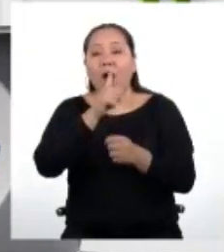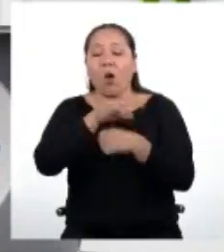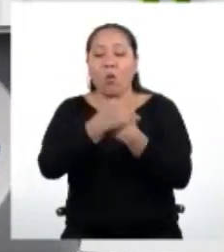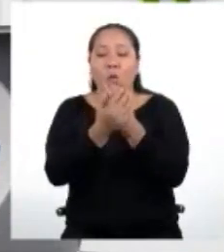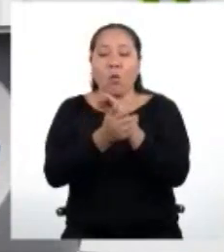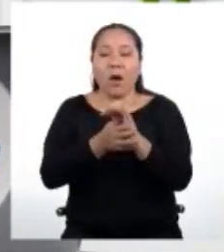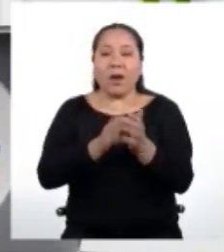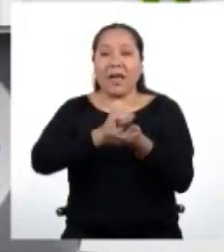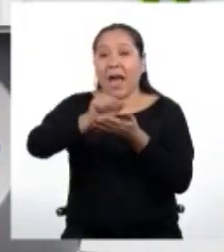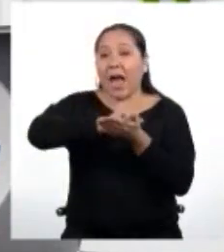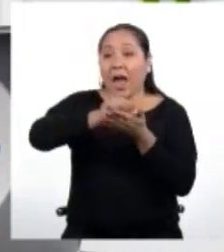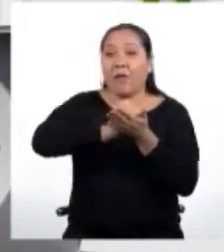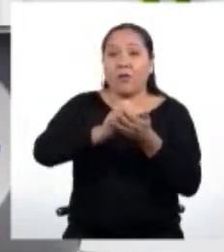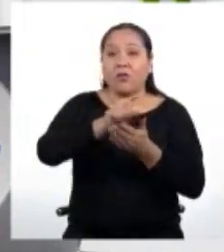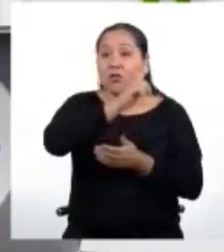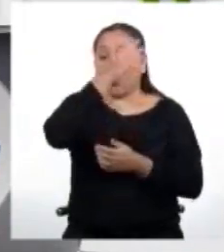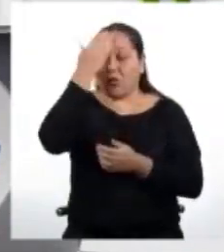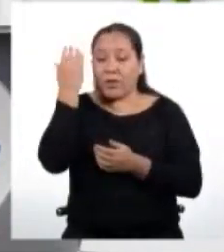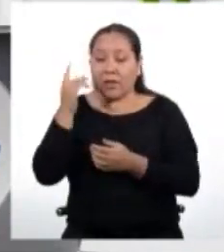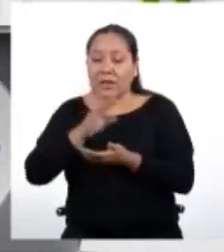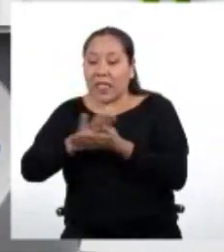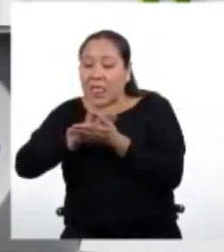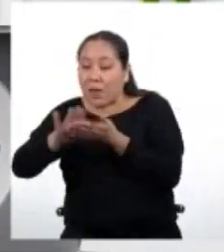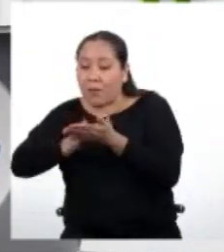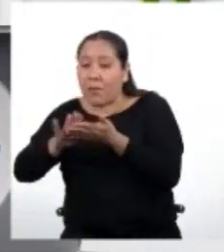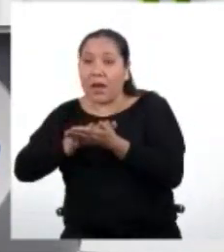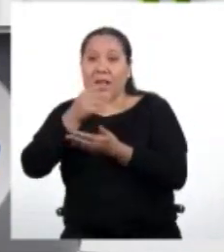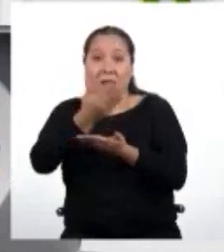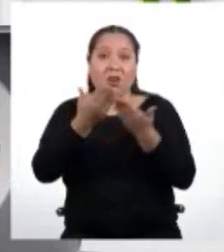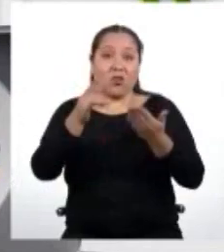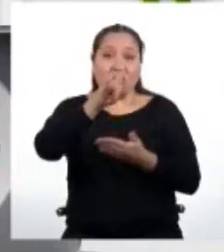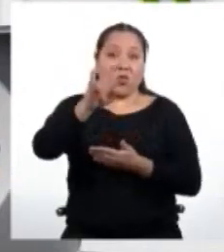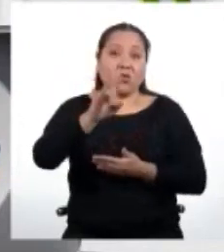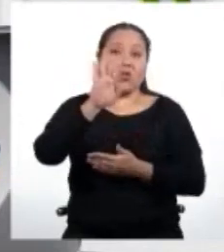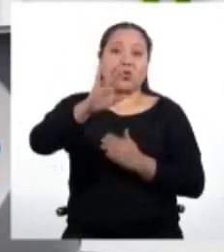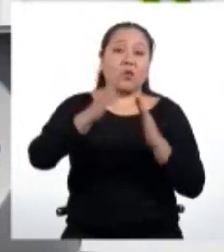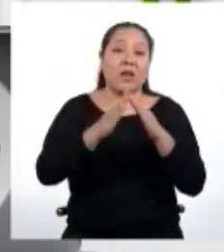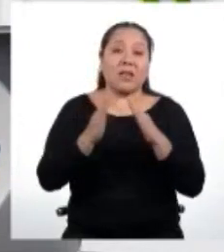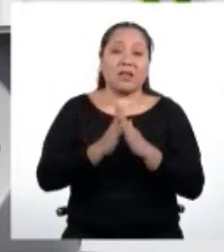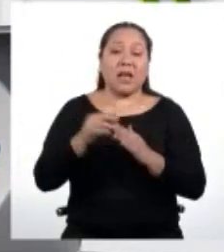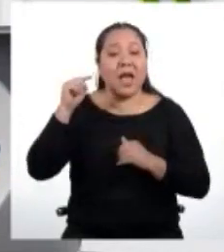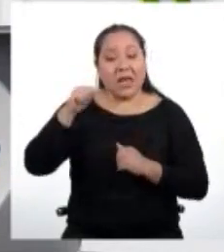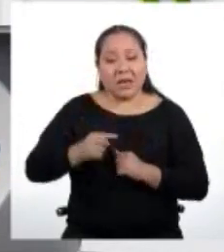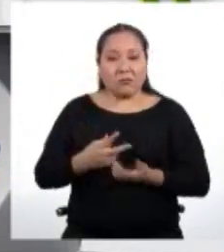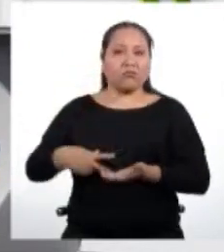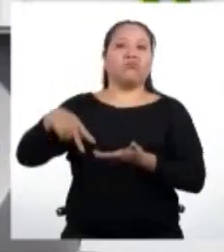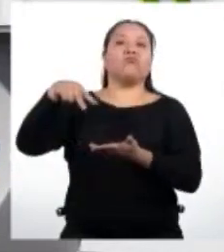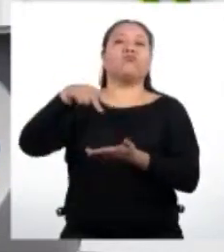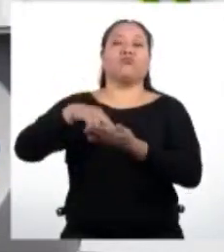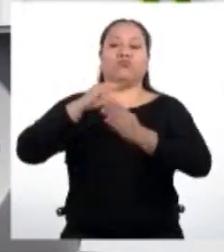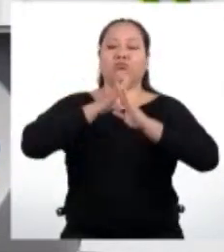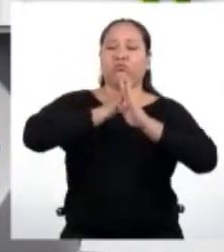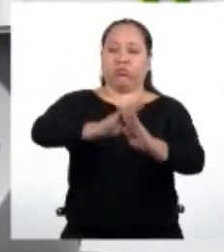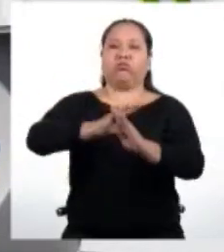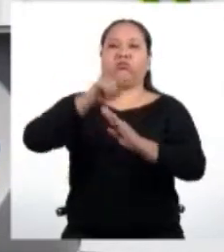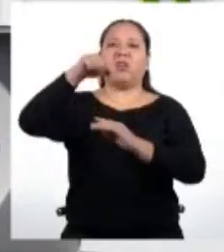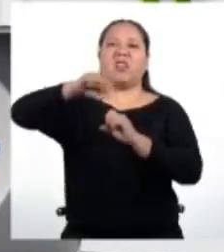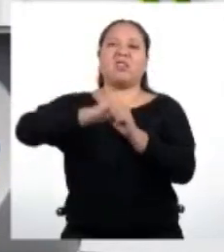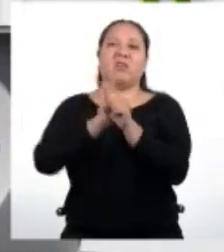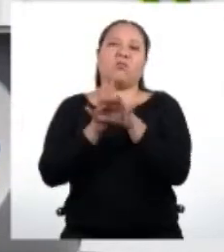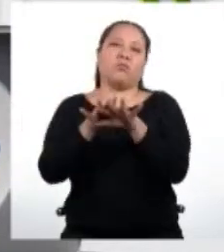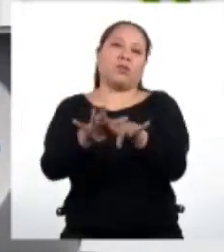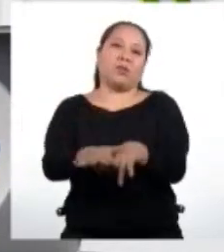desinfectar todos los utensilios que uses en casa. Solo así podemos seguir haciéndoles frente a este virus que nos tiene en cuarentena.